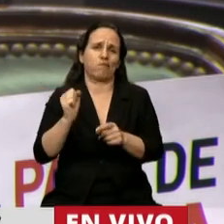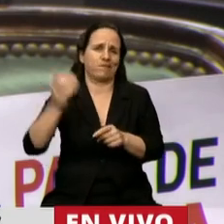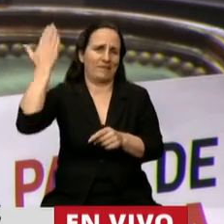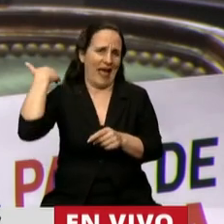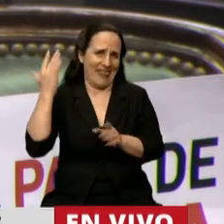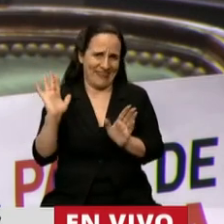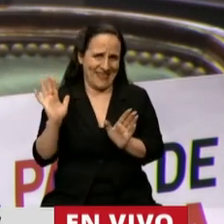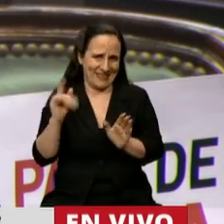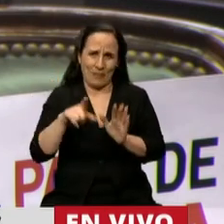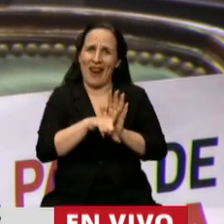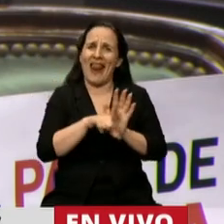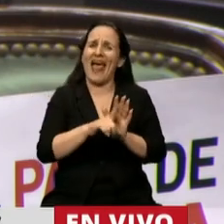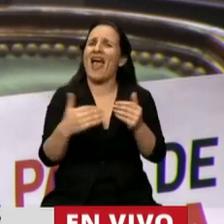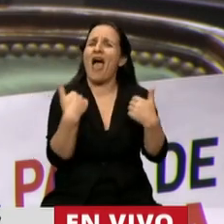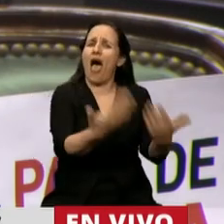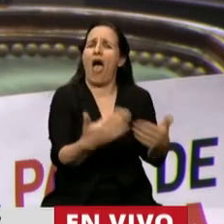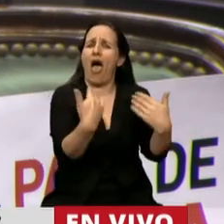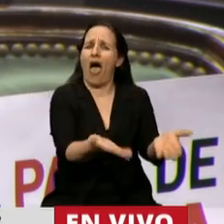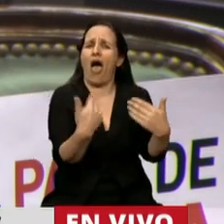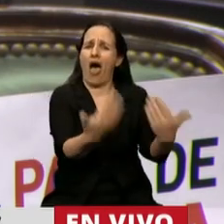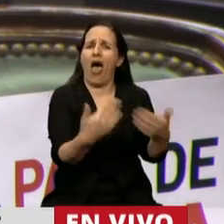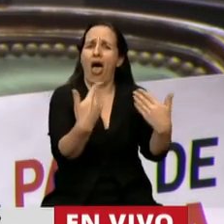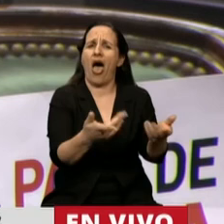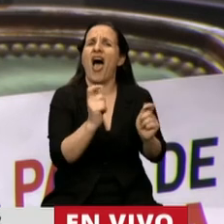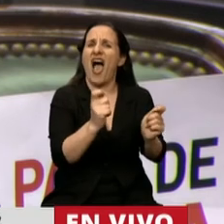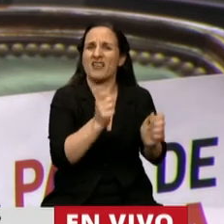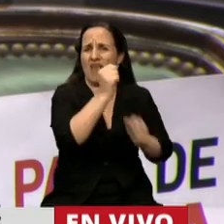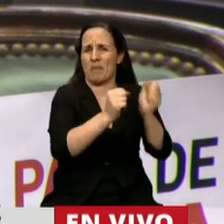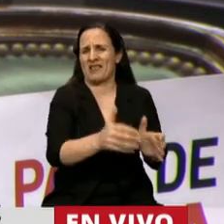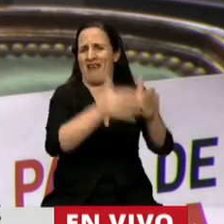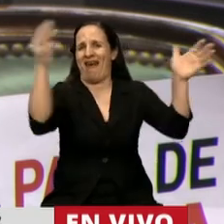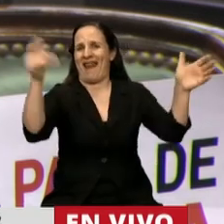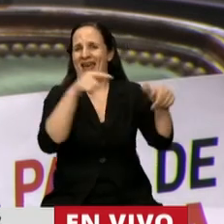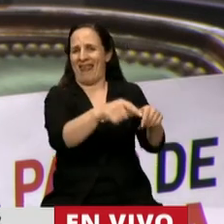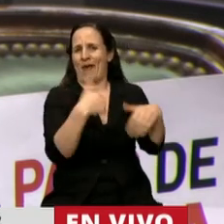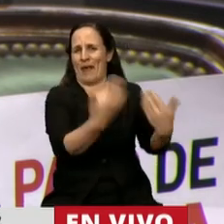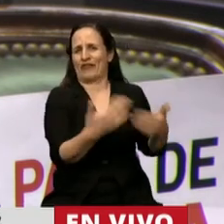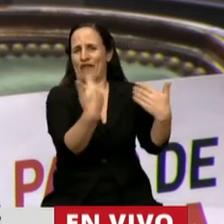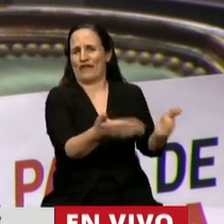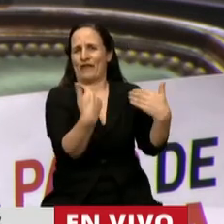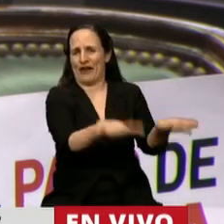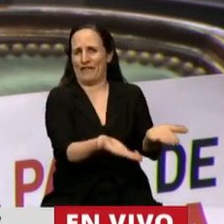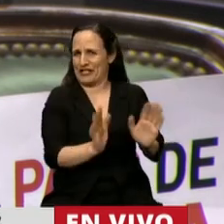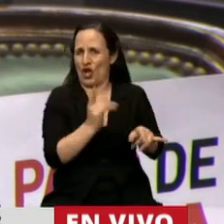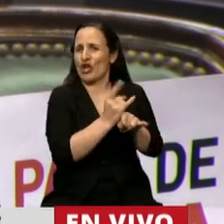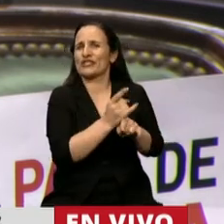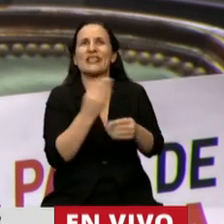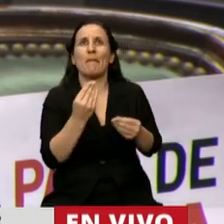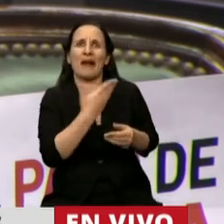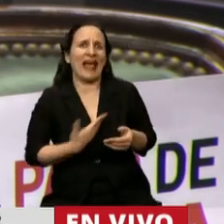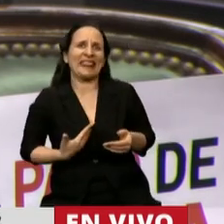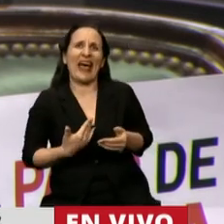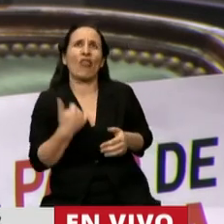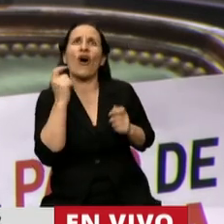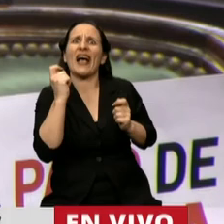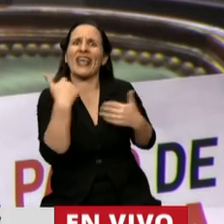que lo que hace es darle más y más beneficios a las grandes patronales, a las grandes empresas, que siempre son beneficiadas por el Estado.